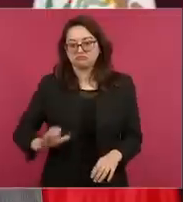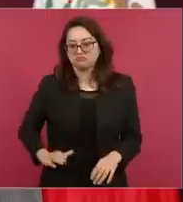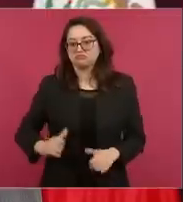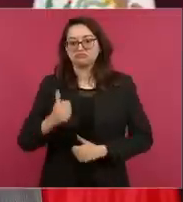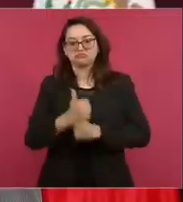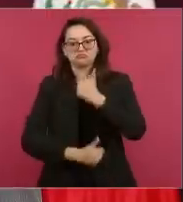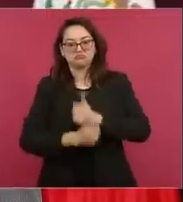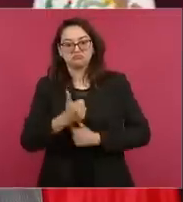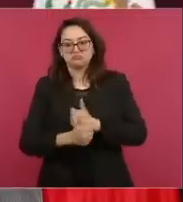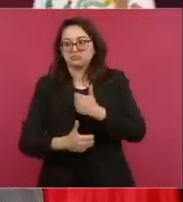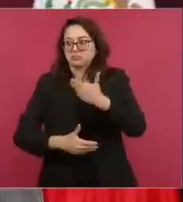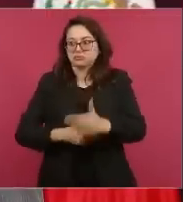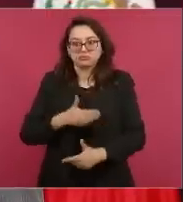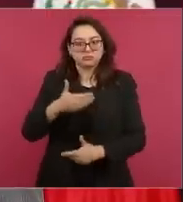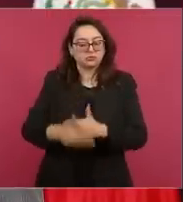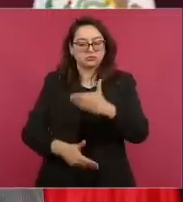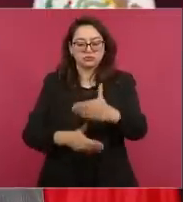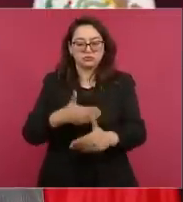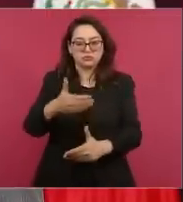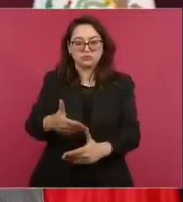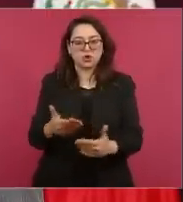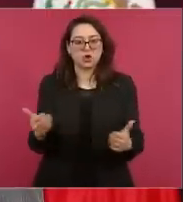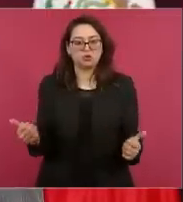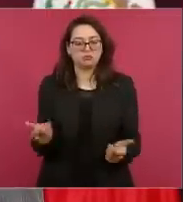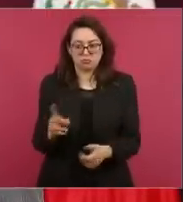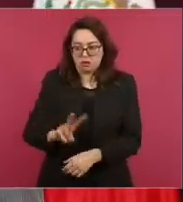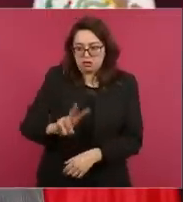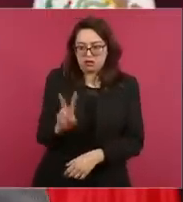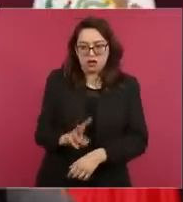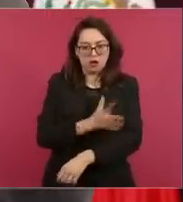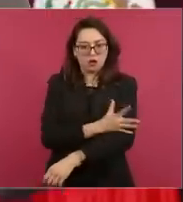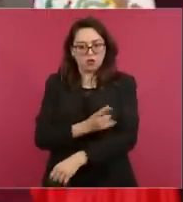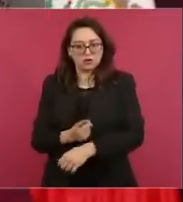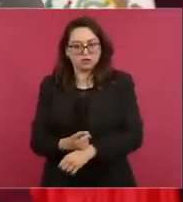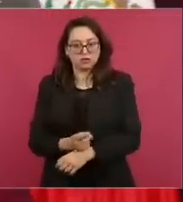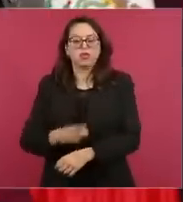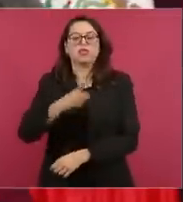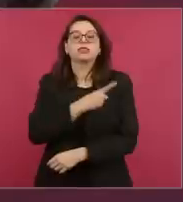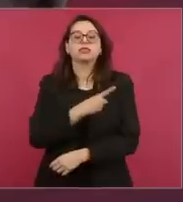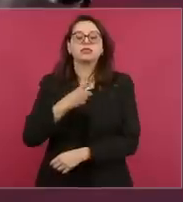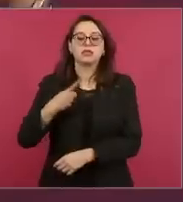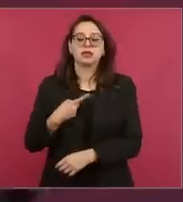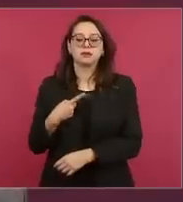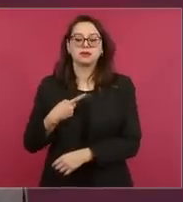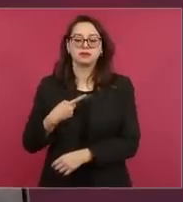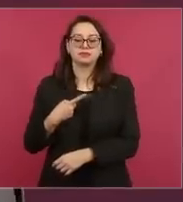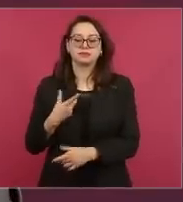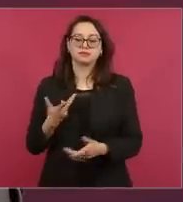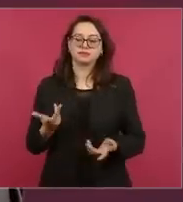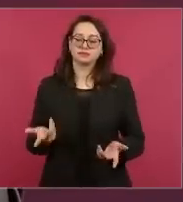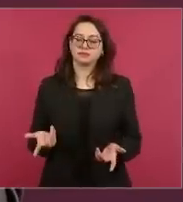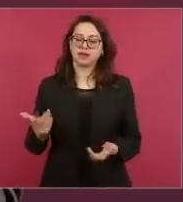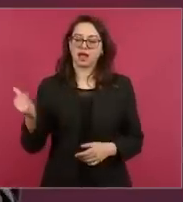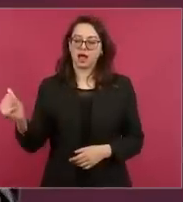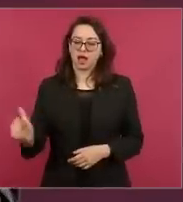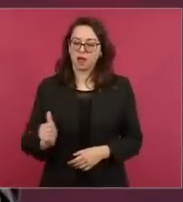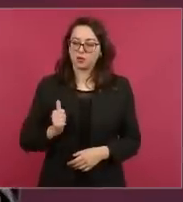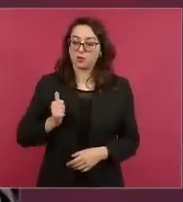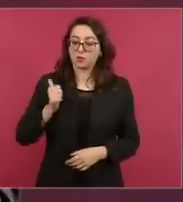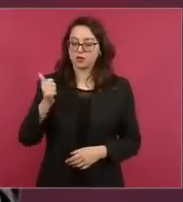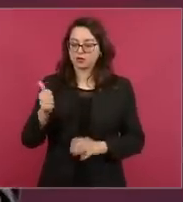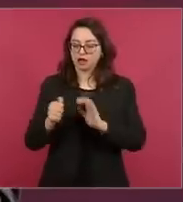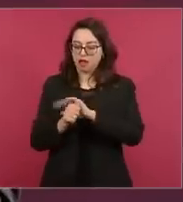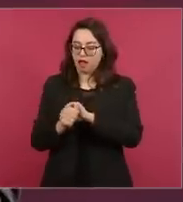y no utilizar un caso tan